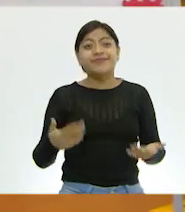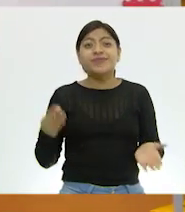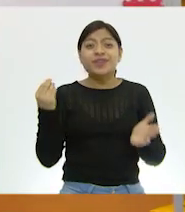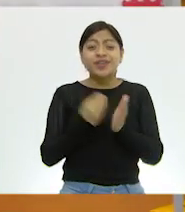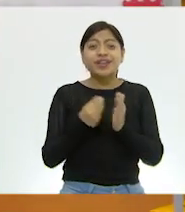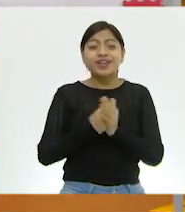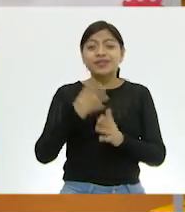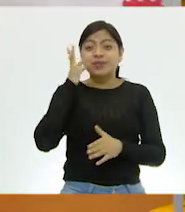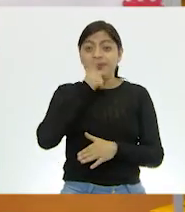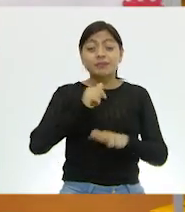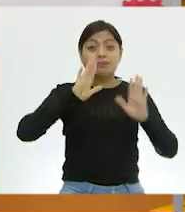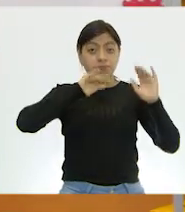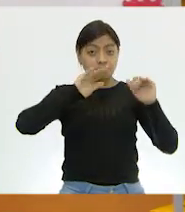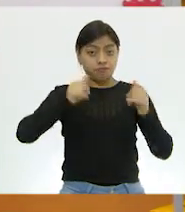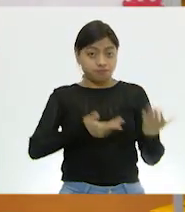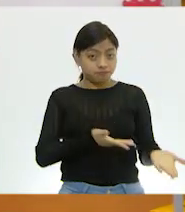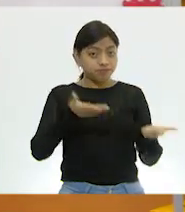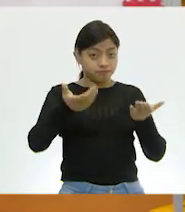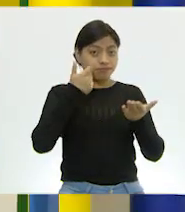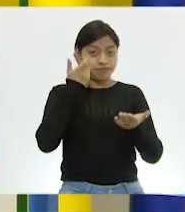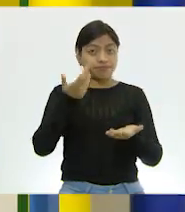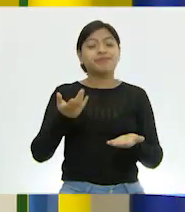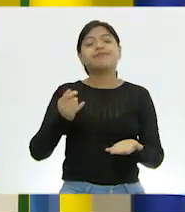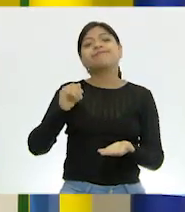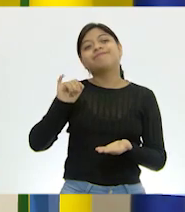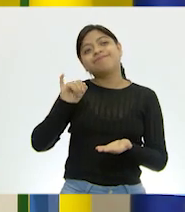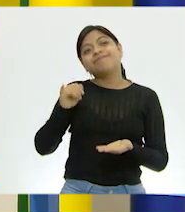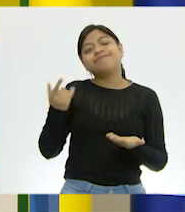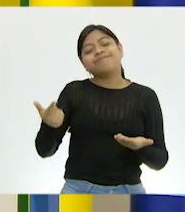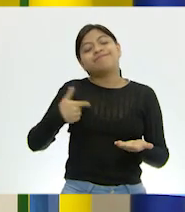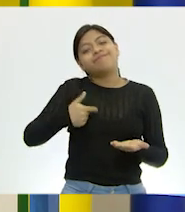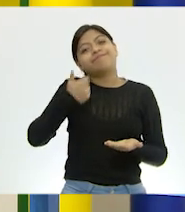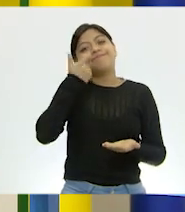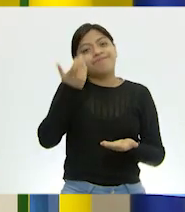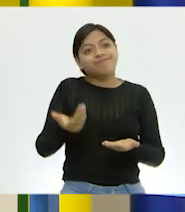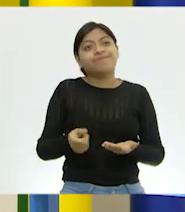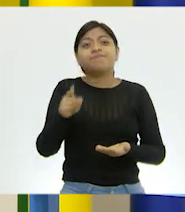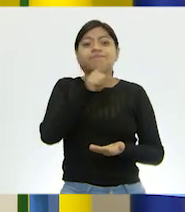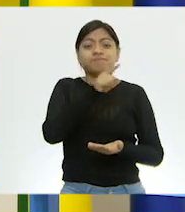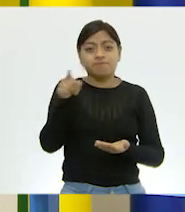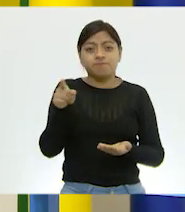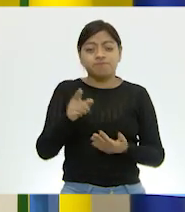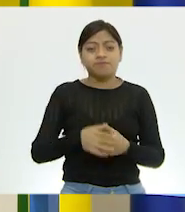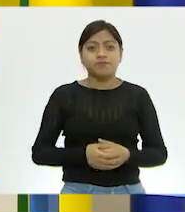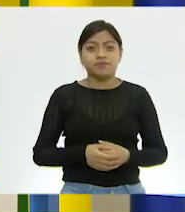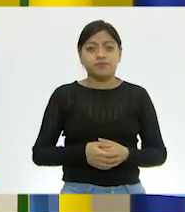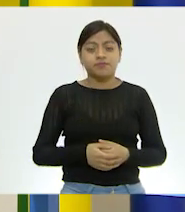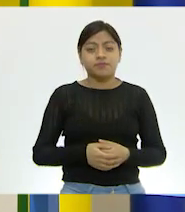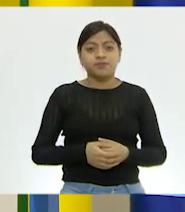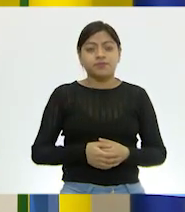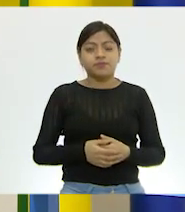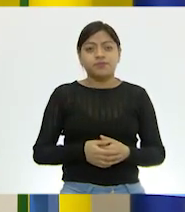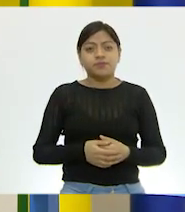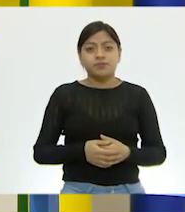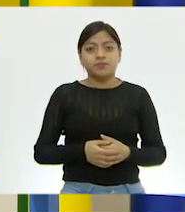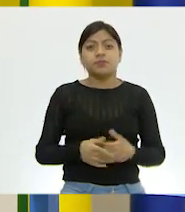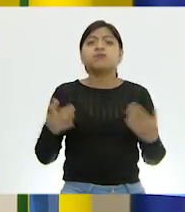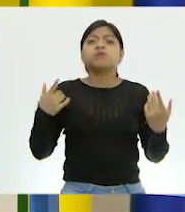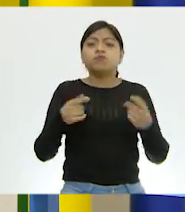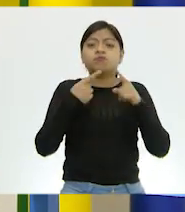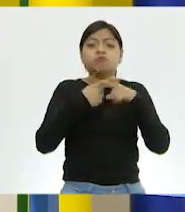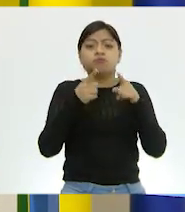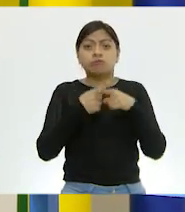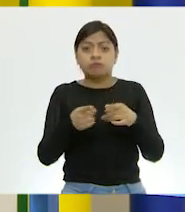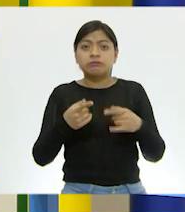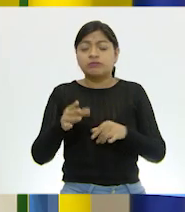clase. ¿Quieres despedirte de las niñas y los niños que nos ven? Pues a mí solo me gustaría que pudiéramos revisar en diferentes